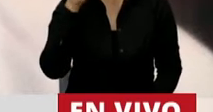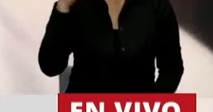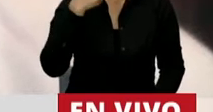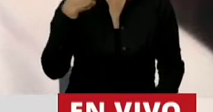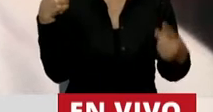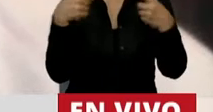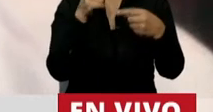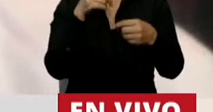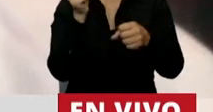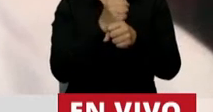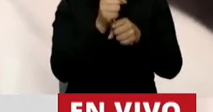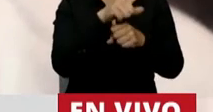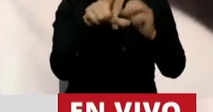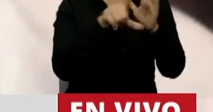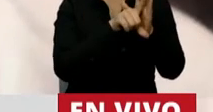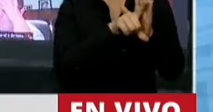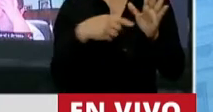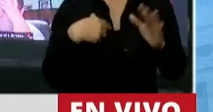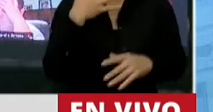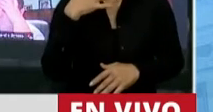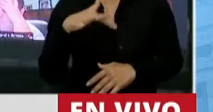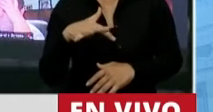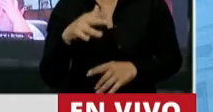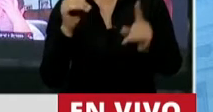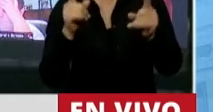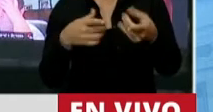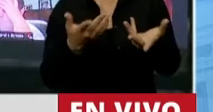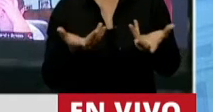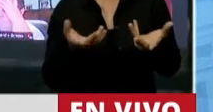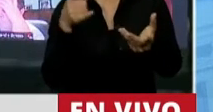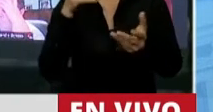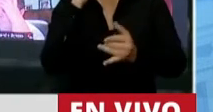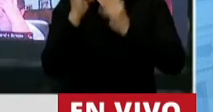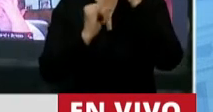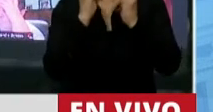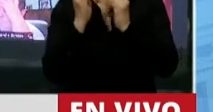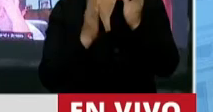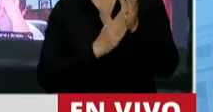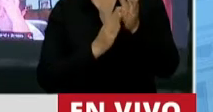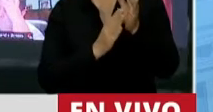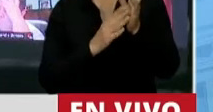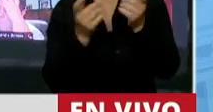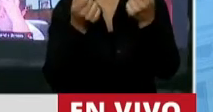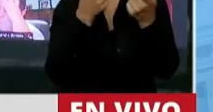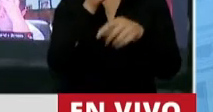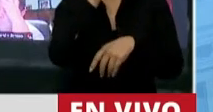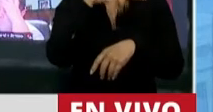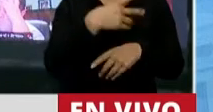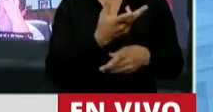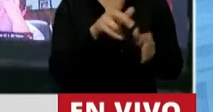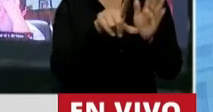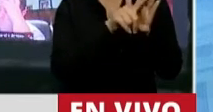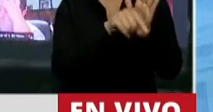sanción de esta ley y entiendo yo que paradójicamente de su argumento es lo que le da razón a esta ley.